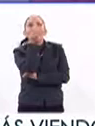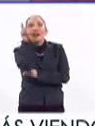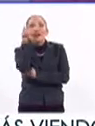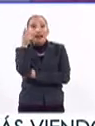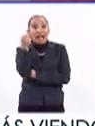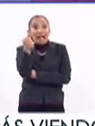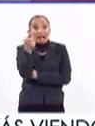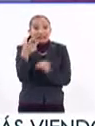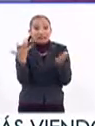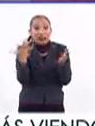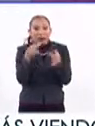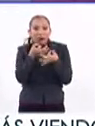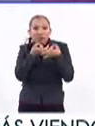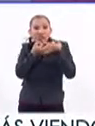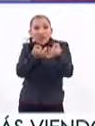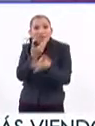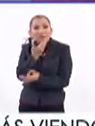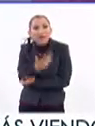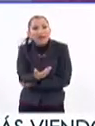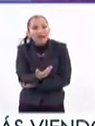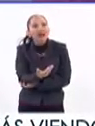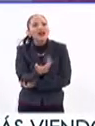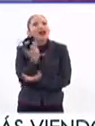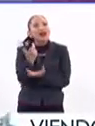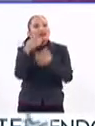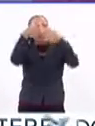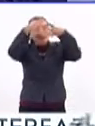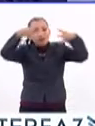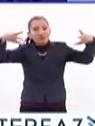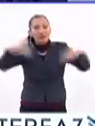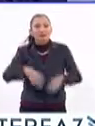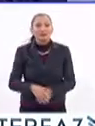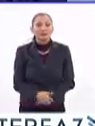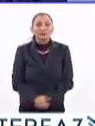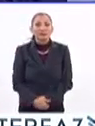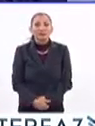Es un gancho, un llamado, extenderse.